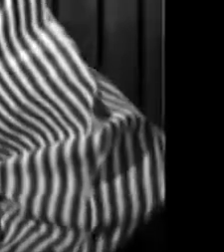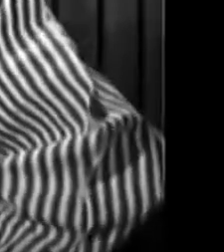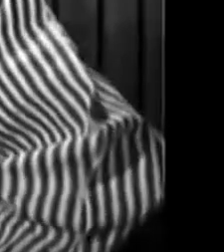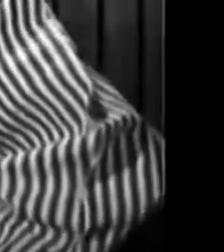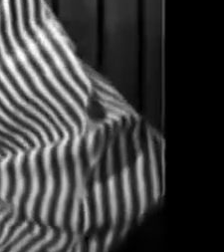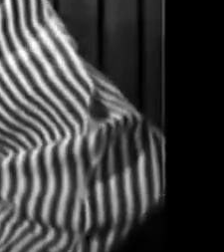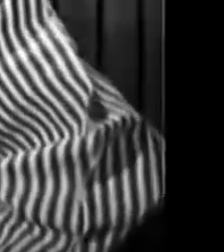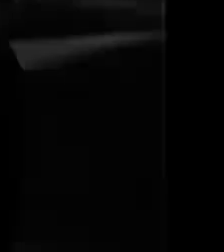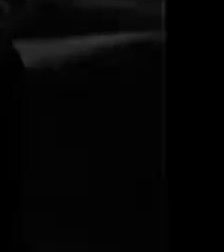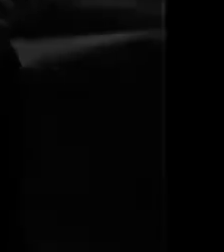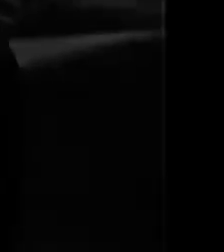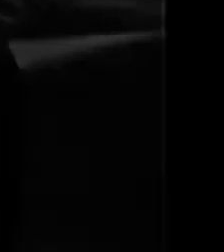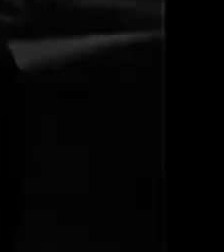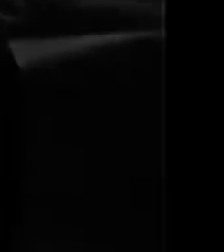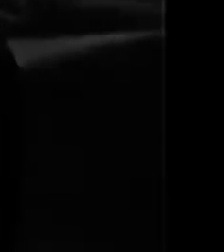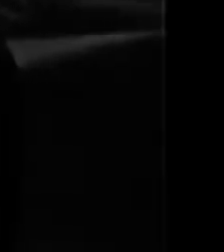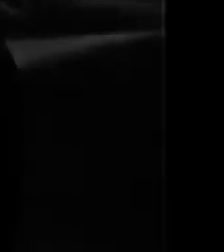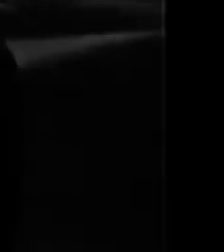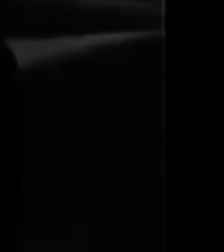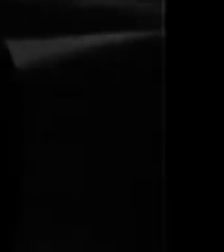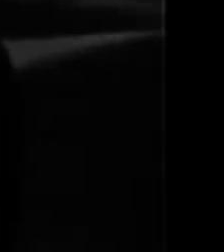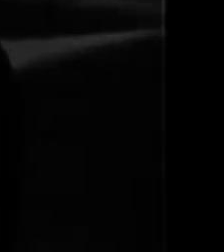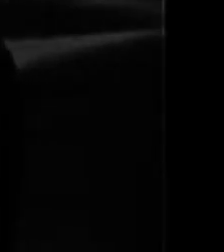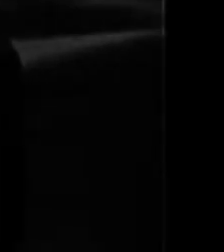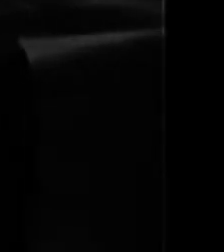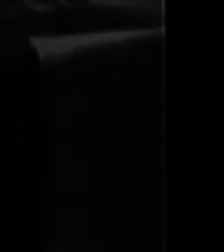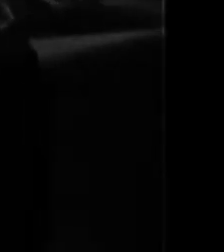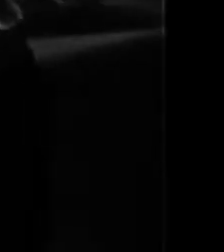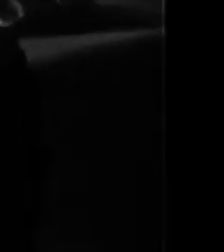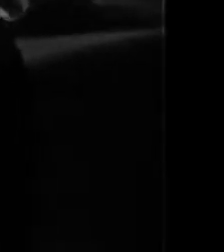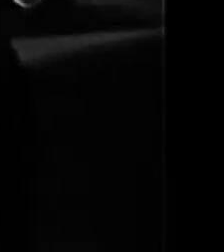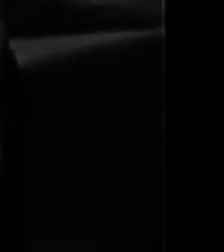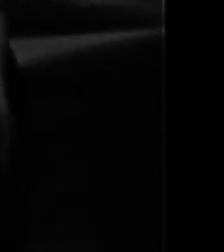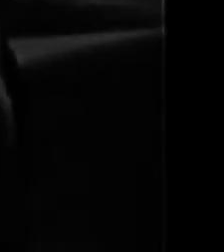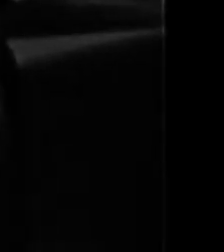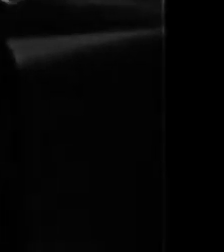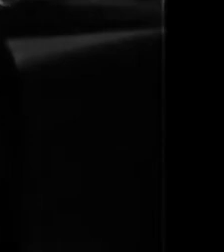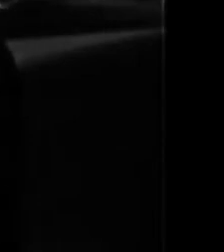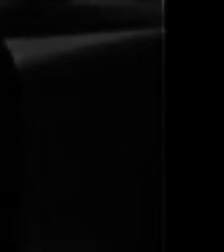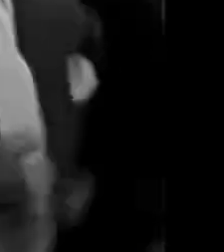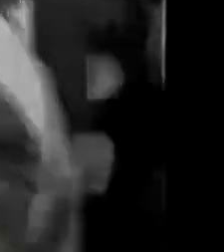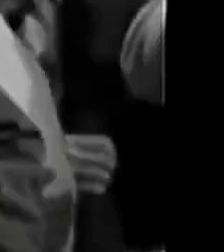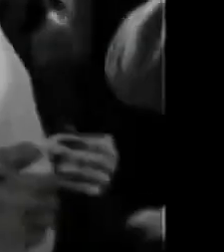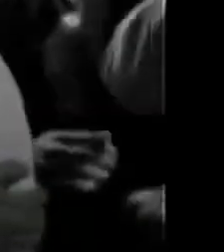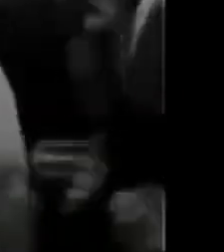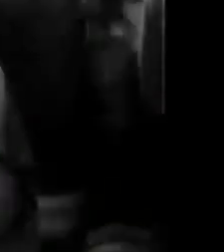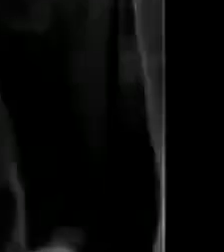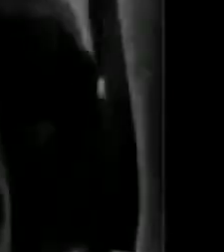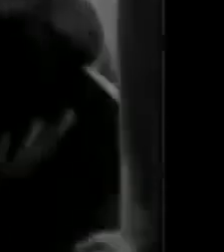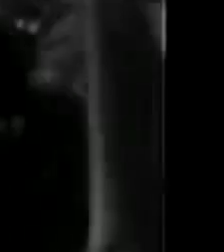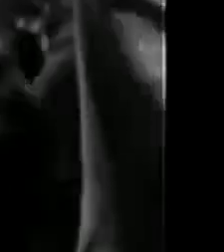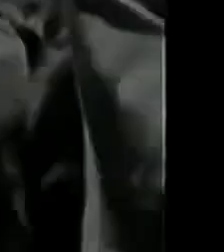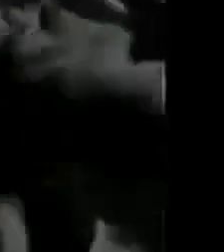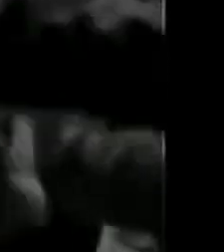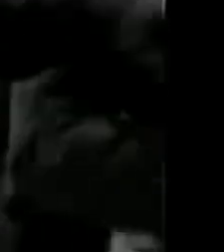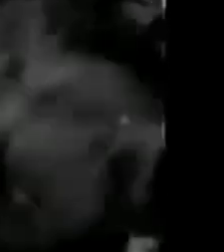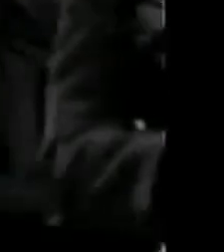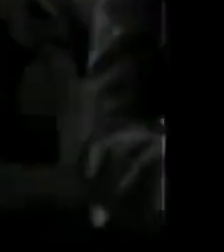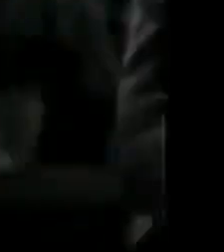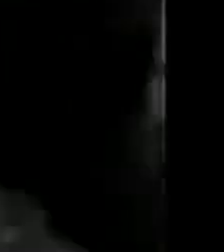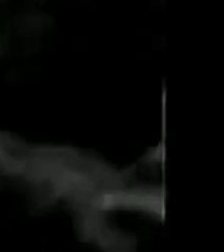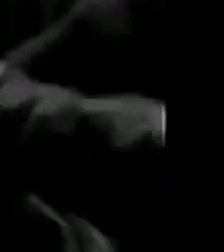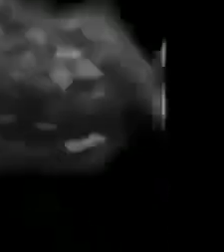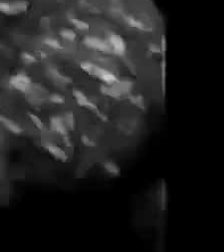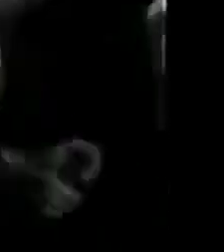comunista si eso dicen mire entreguele esto al compañero del carrito dígale que está puesta para dentro de quince minutos dicen que soy comunista